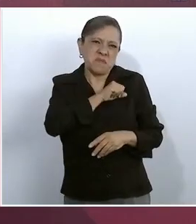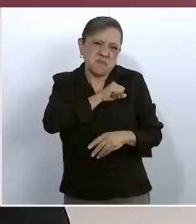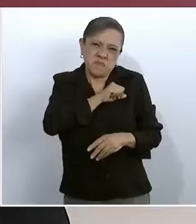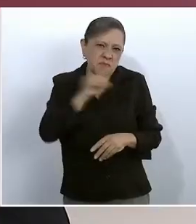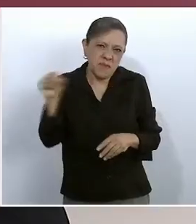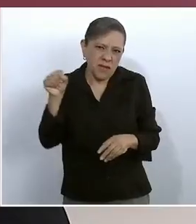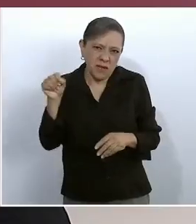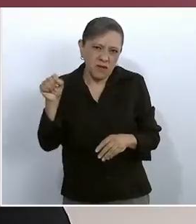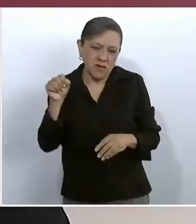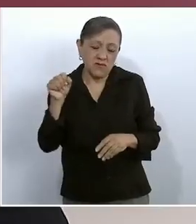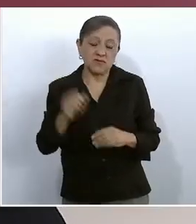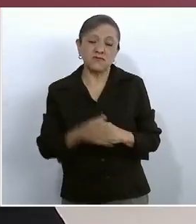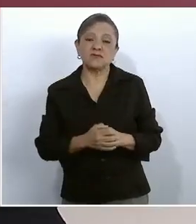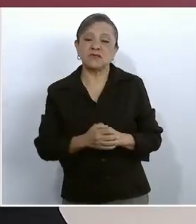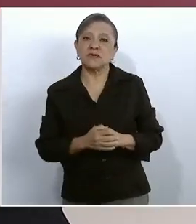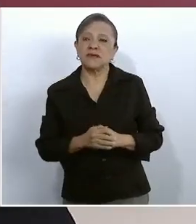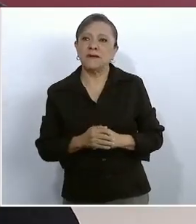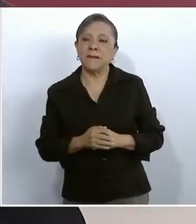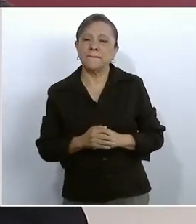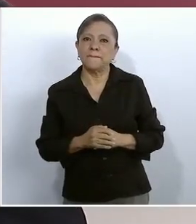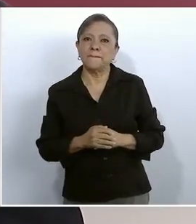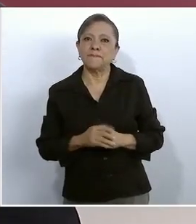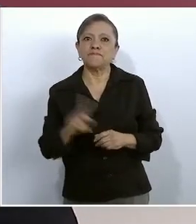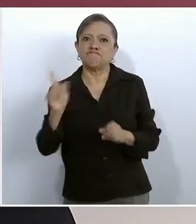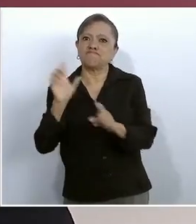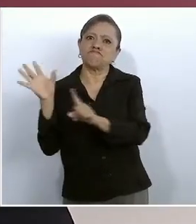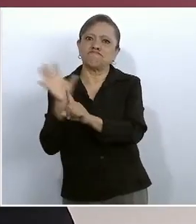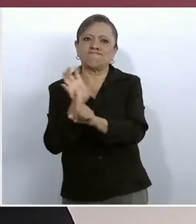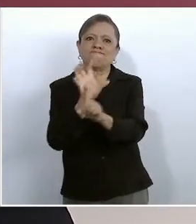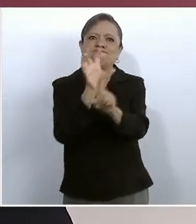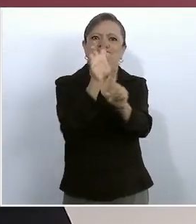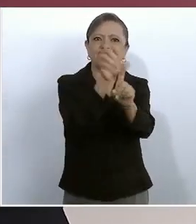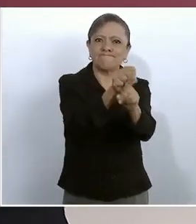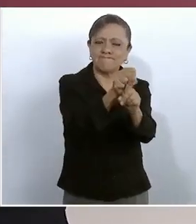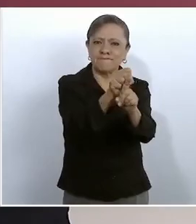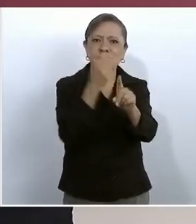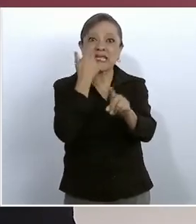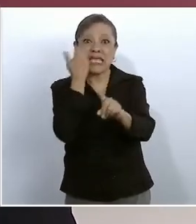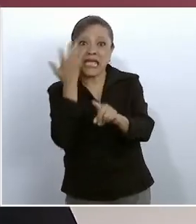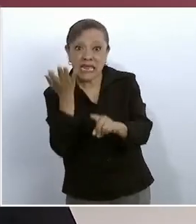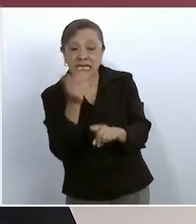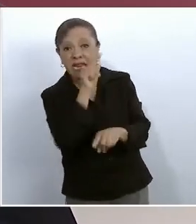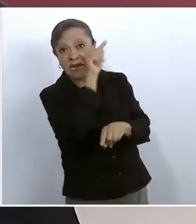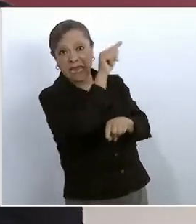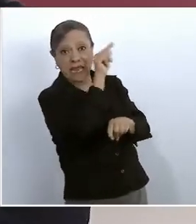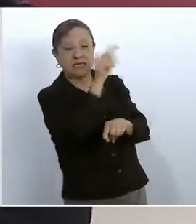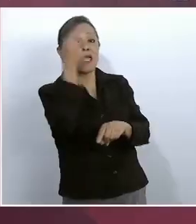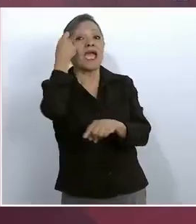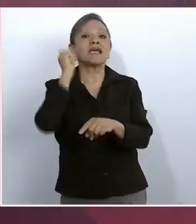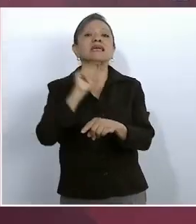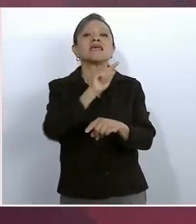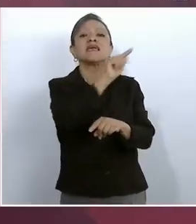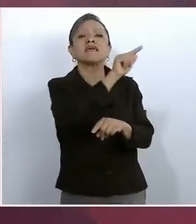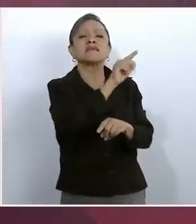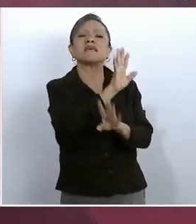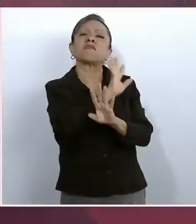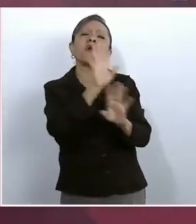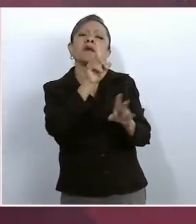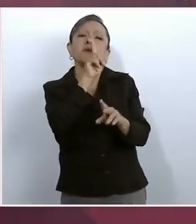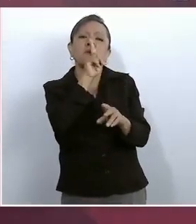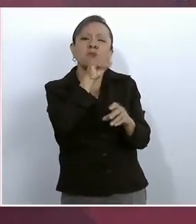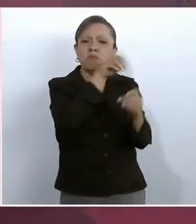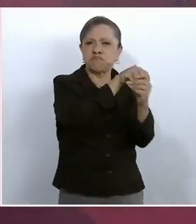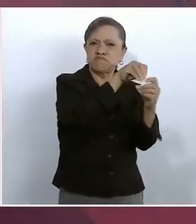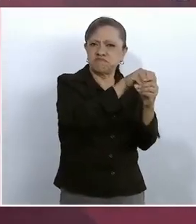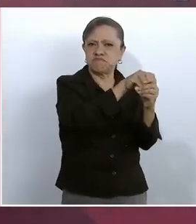lo perseguían y allá se refugiaban